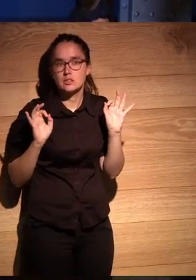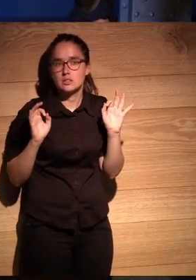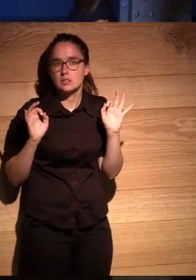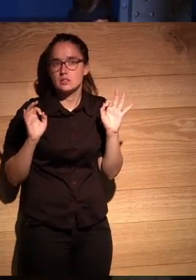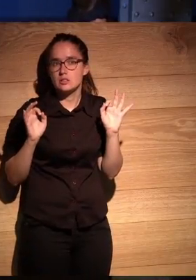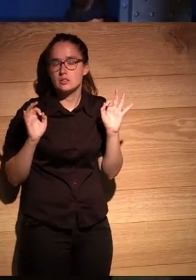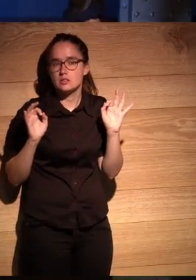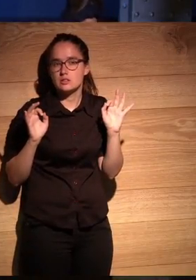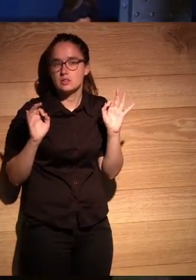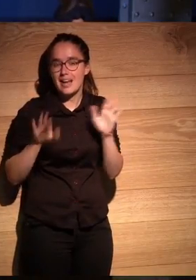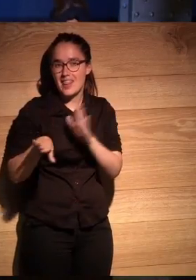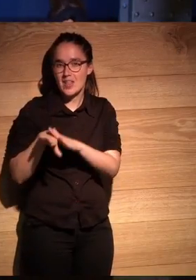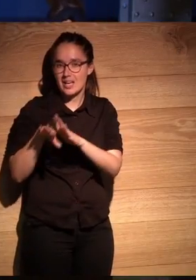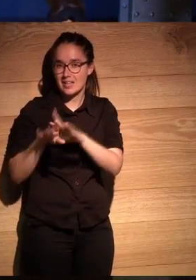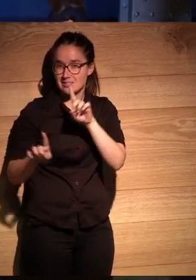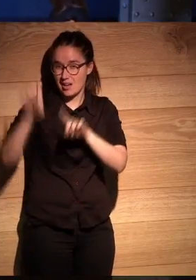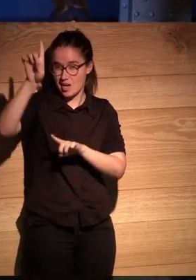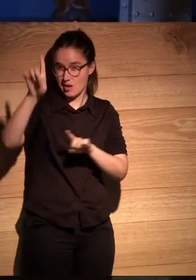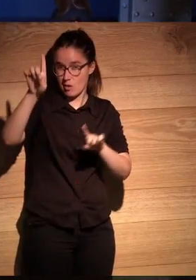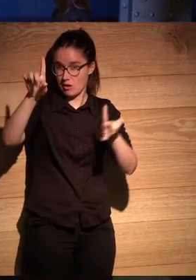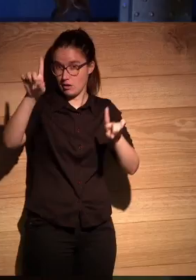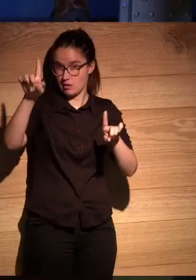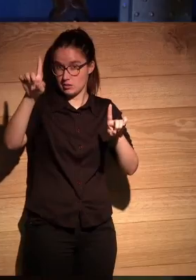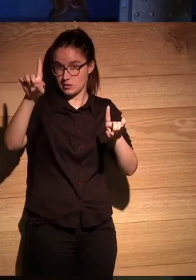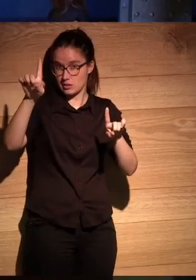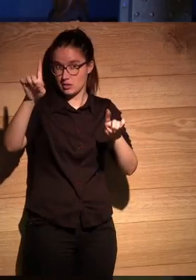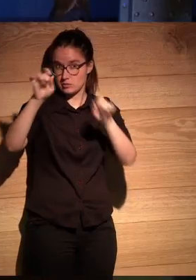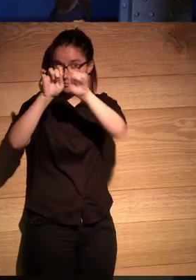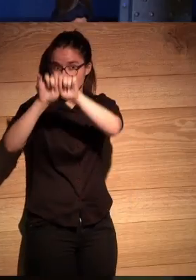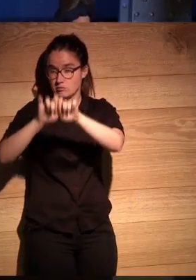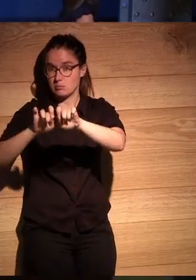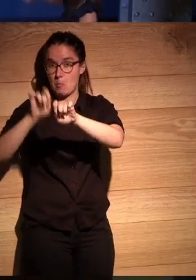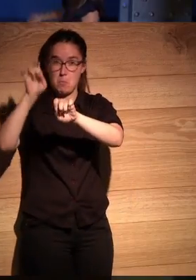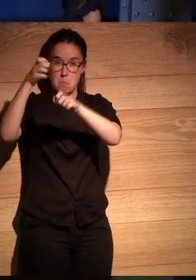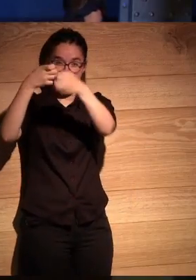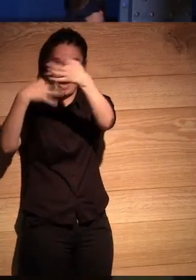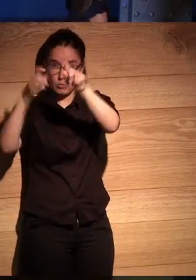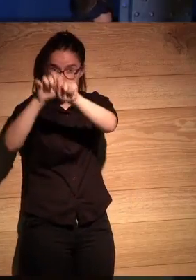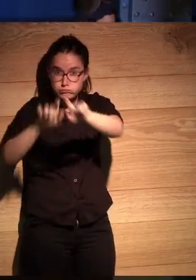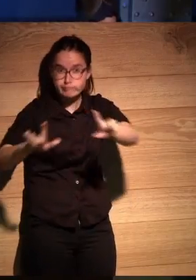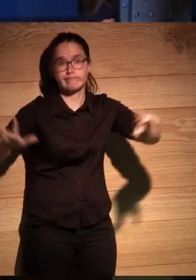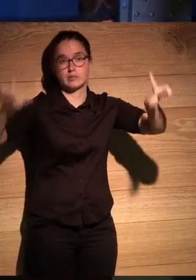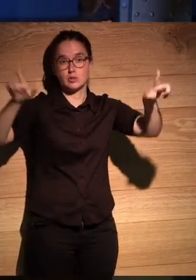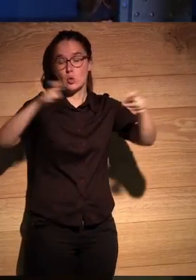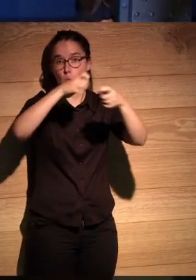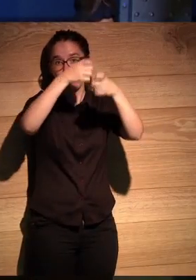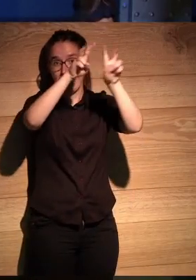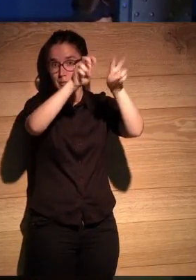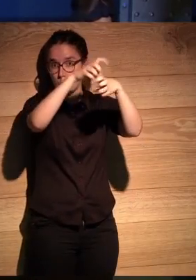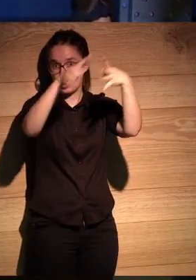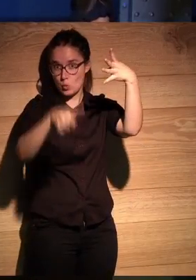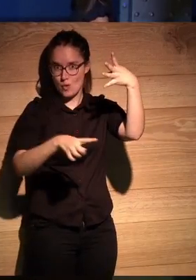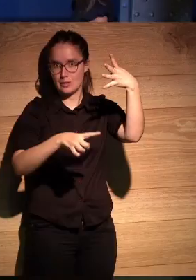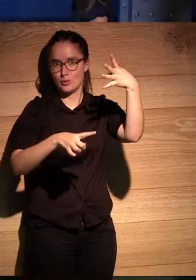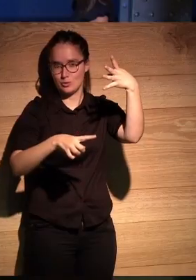al lado derecho superior se despliega hay un menú en donde se despliegan los cuatro capítulos que